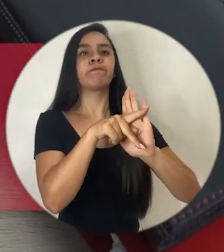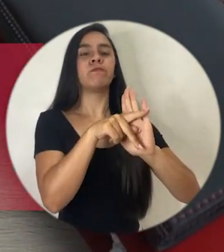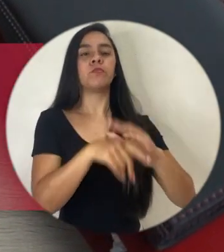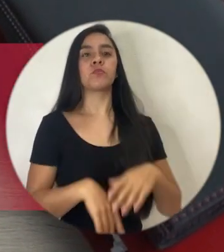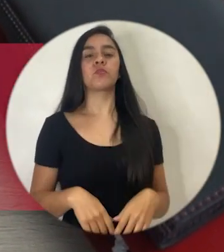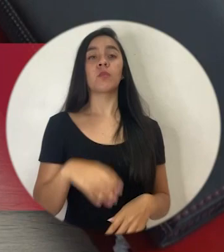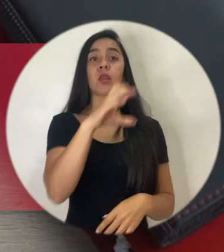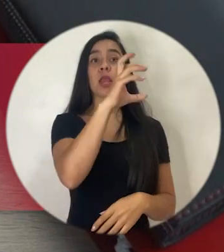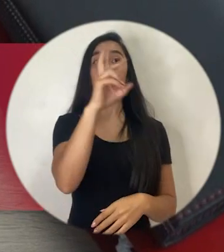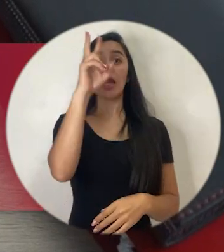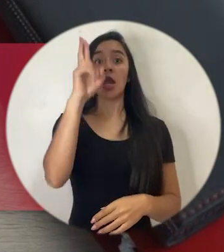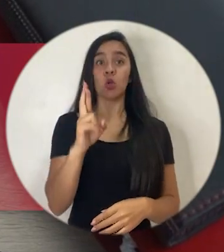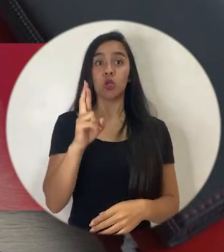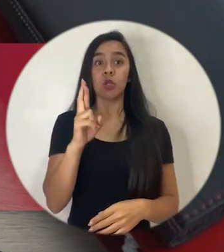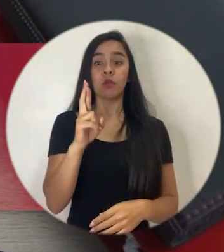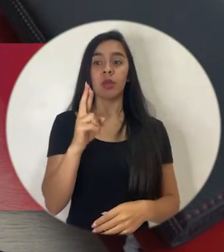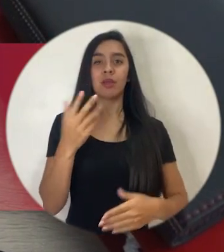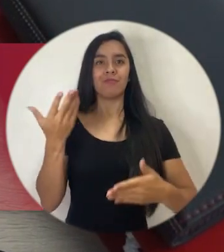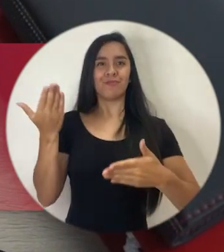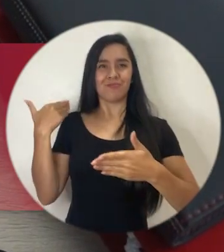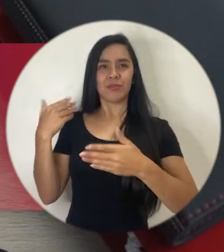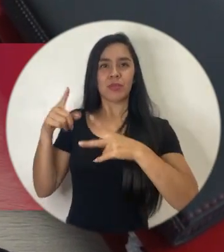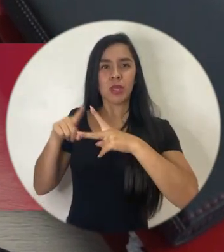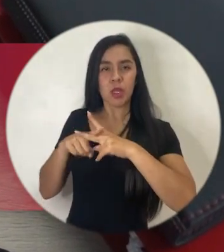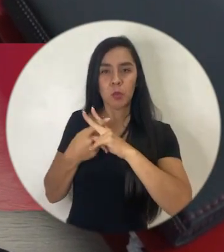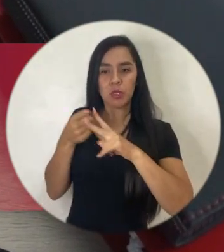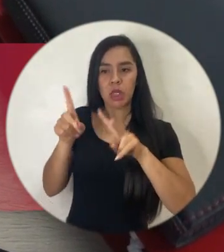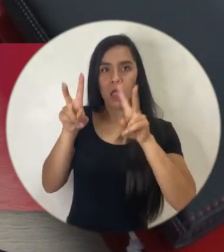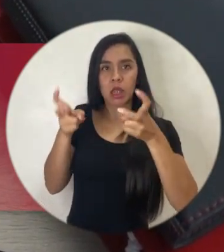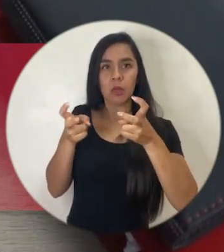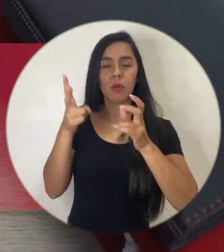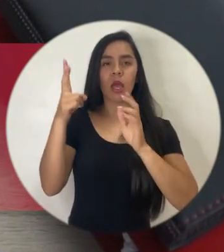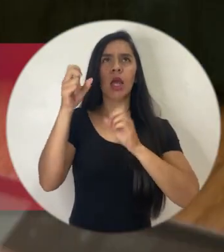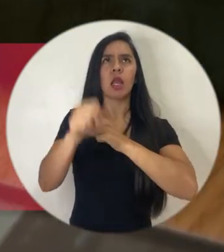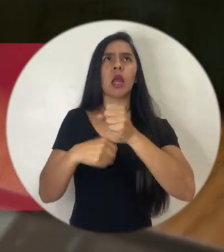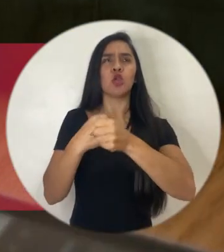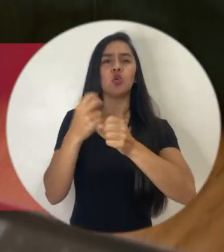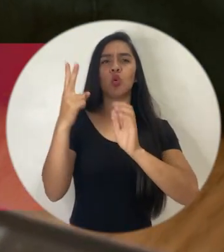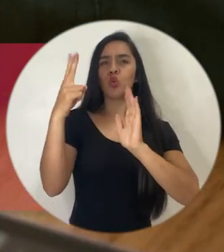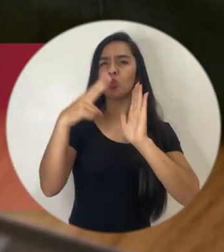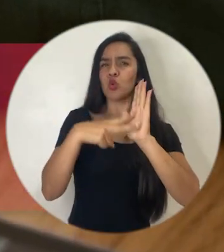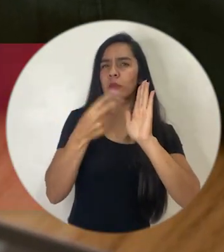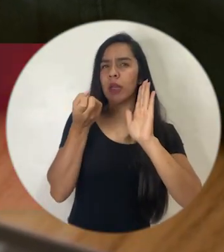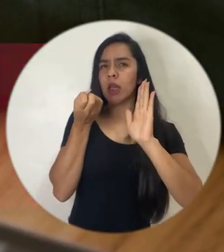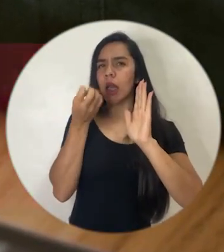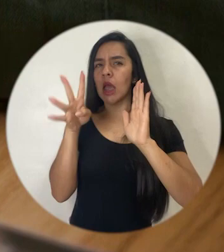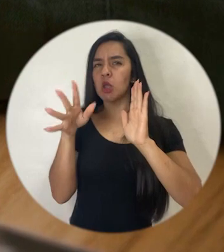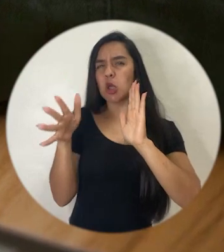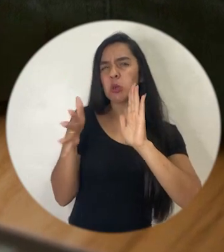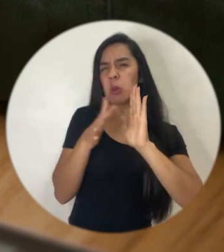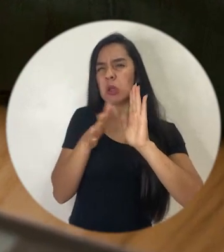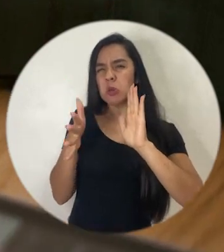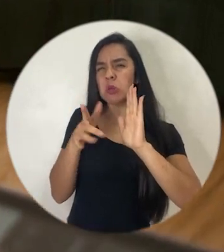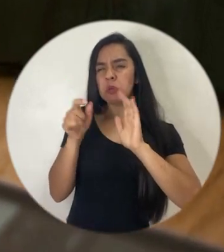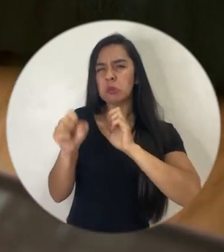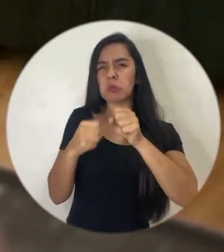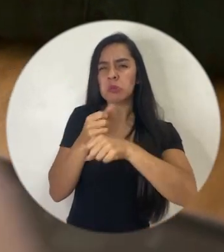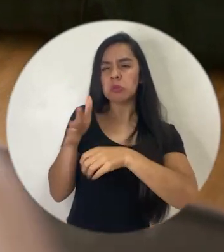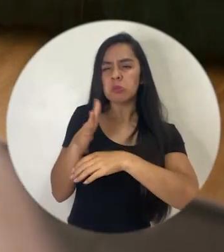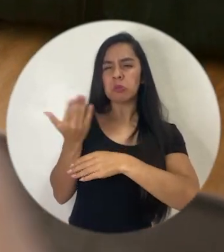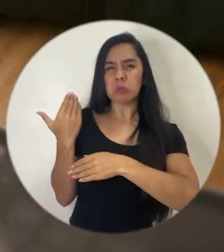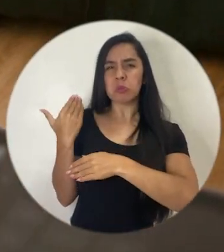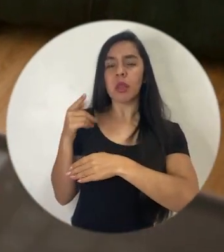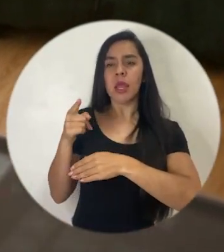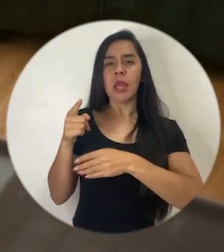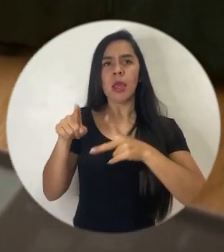En Costa Rica, cuando arrancamos con esto, en el año 2014, por ahí, comenzamos